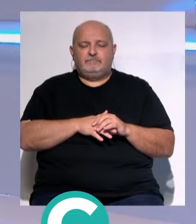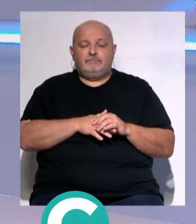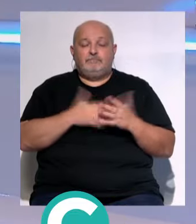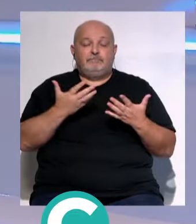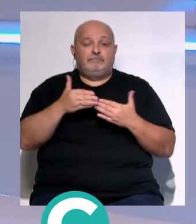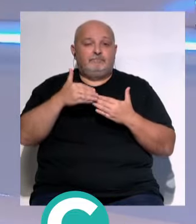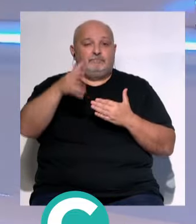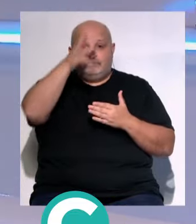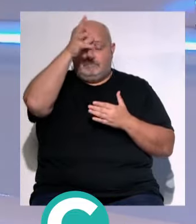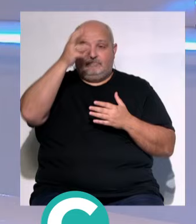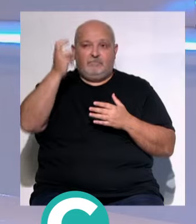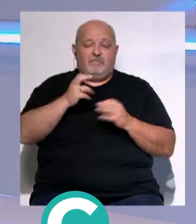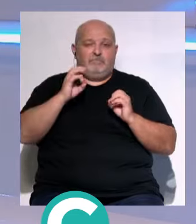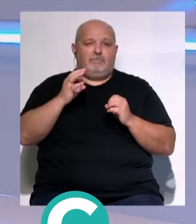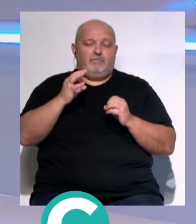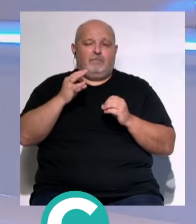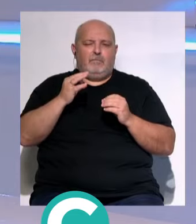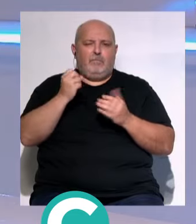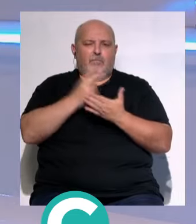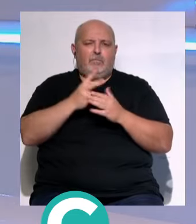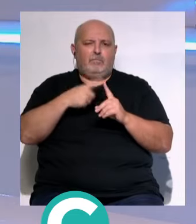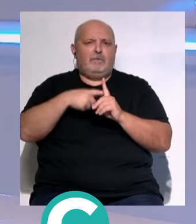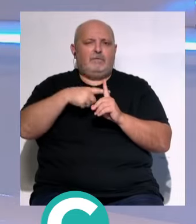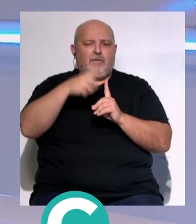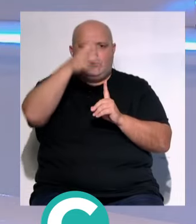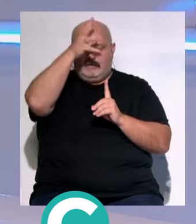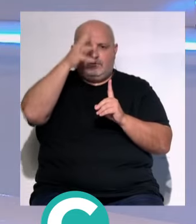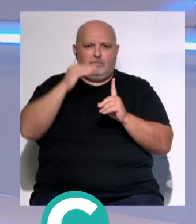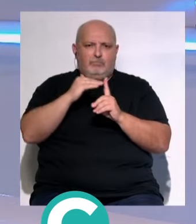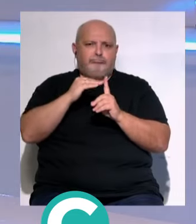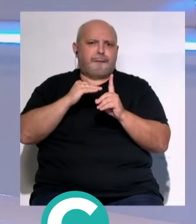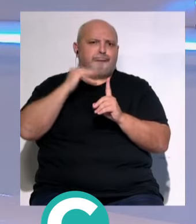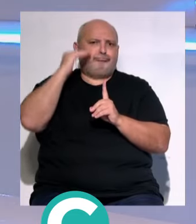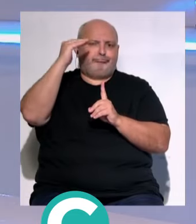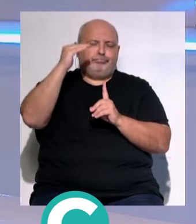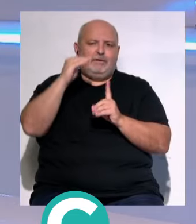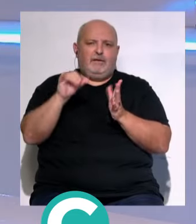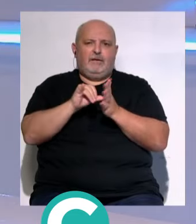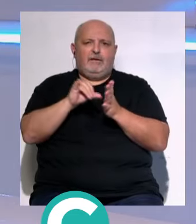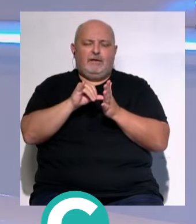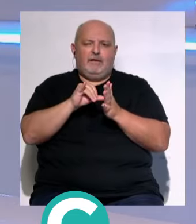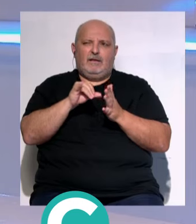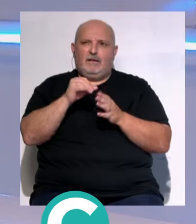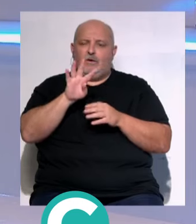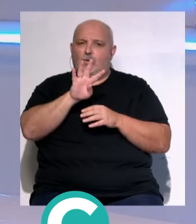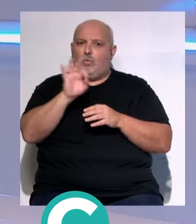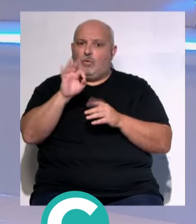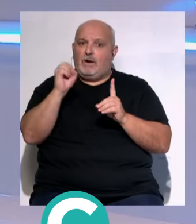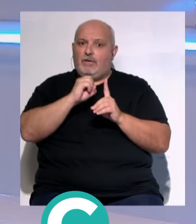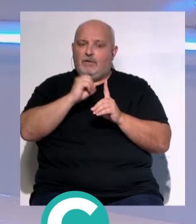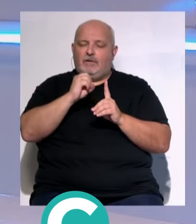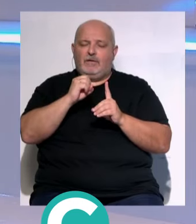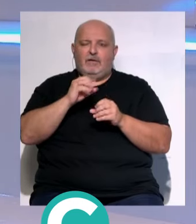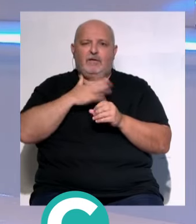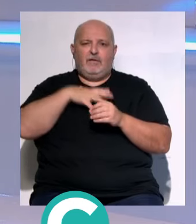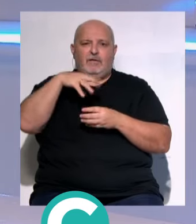Llega ya el verano con toda su fuerza... ...se van a aumentar las temperaturas... ...que podrán llegar hasta los 40 grados...